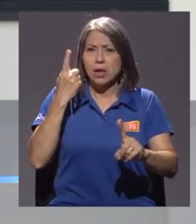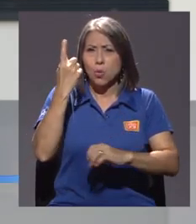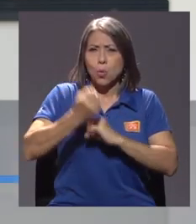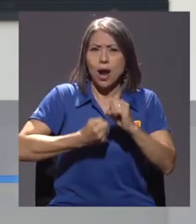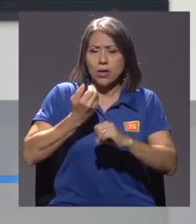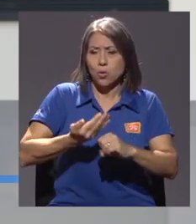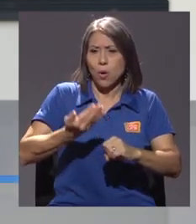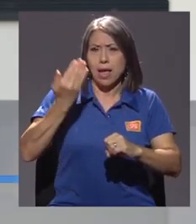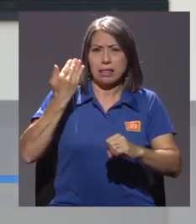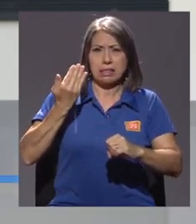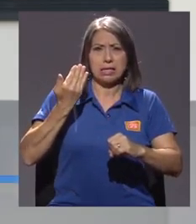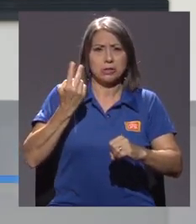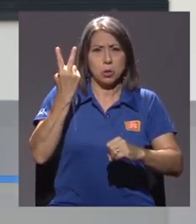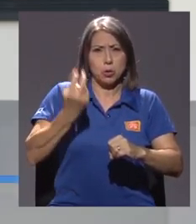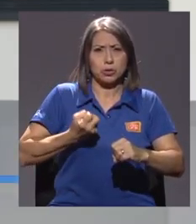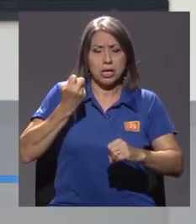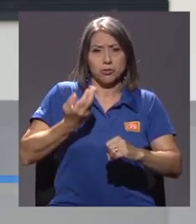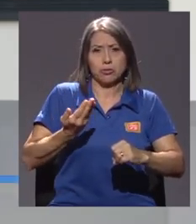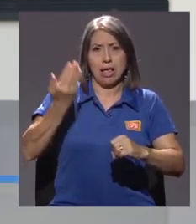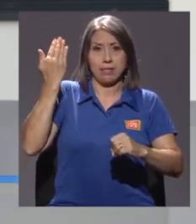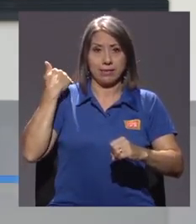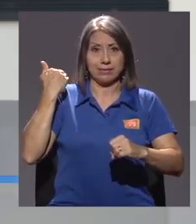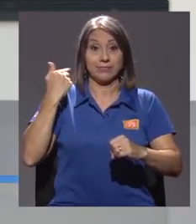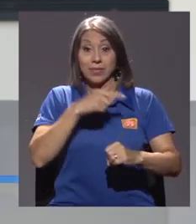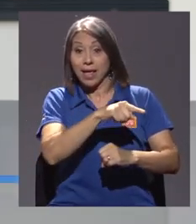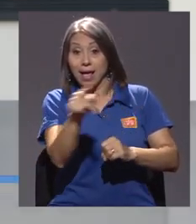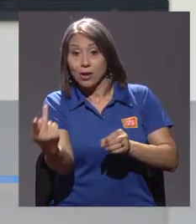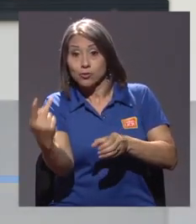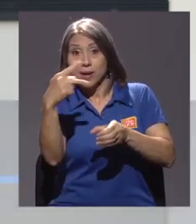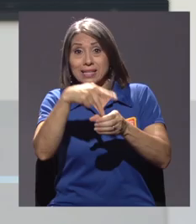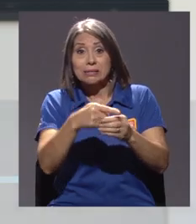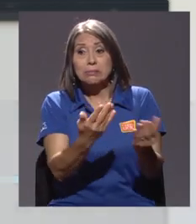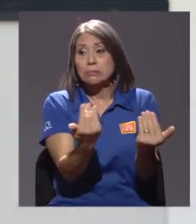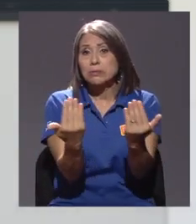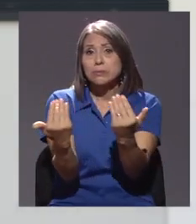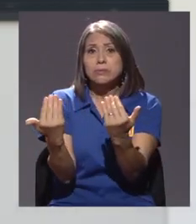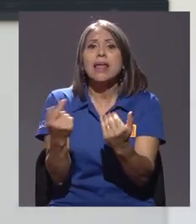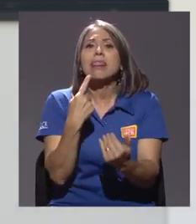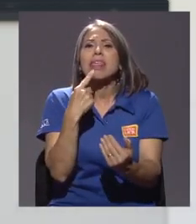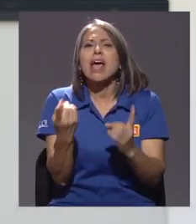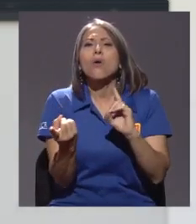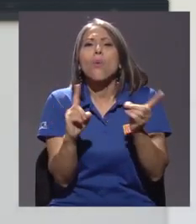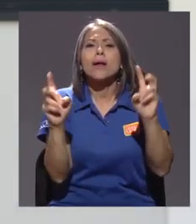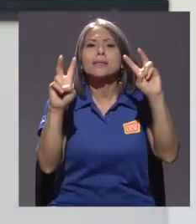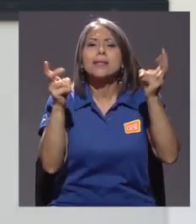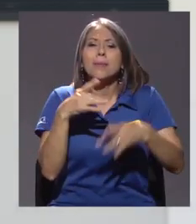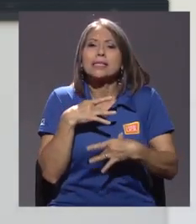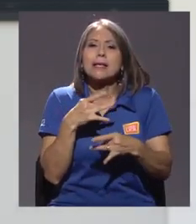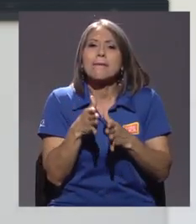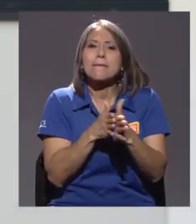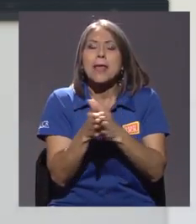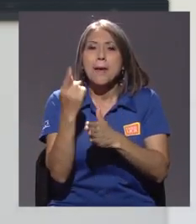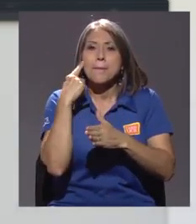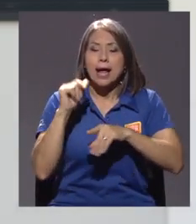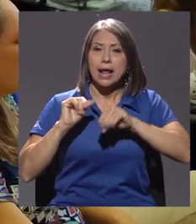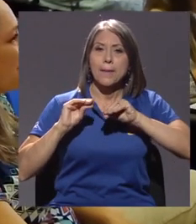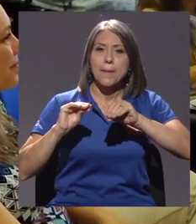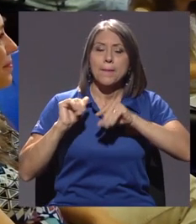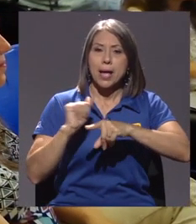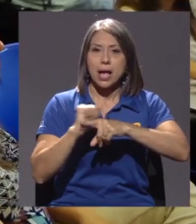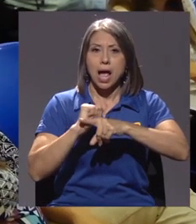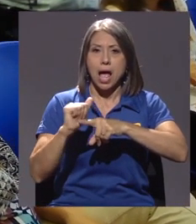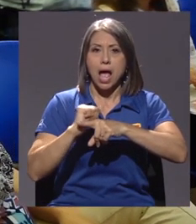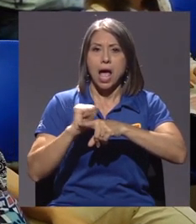anterior o dos años anteriores y se les pide a los participantes que manifiesten intereses o temáticas de interés en cuanto a capacitación.